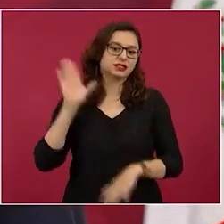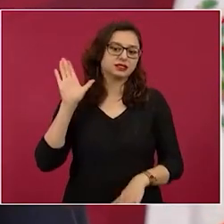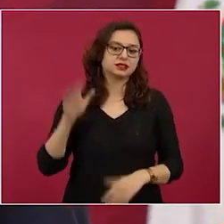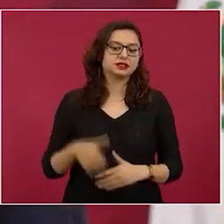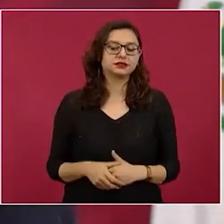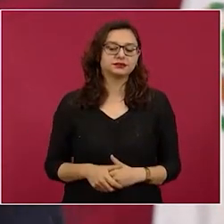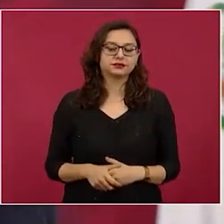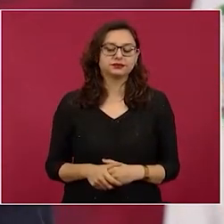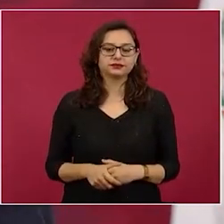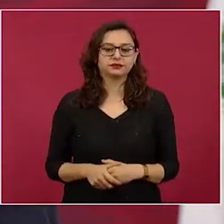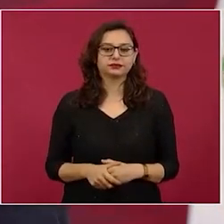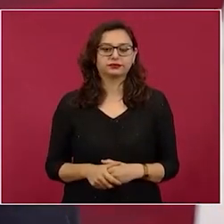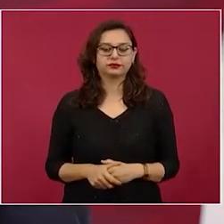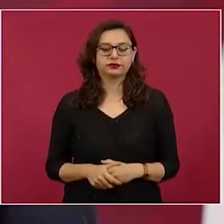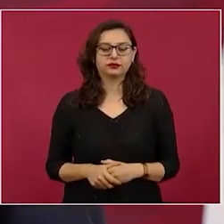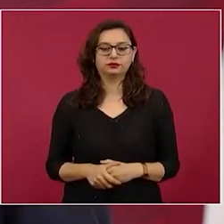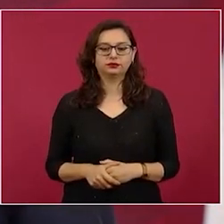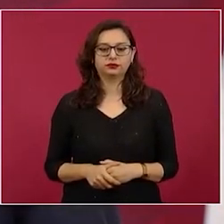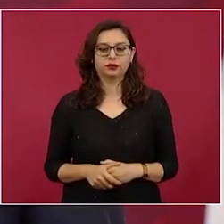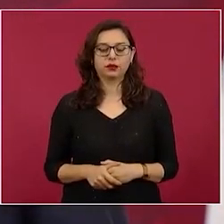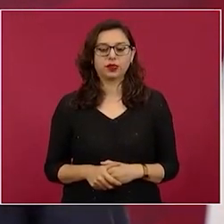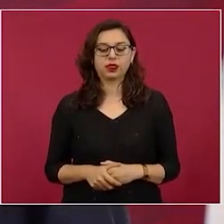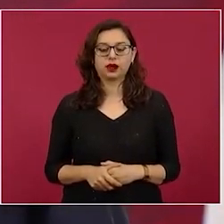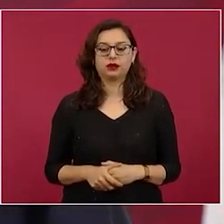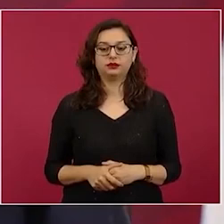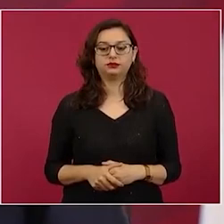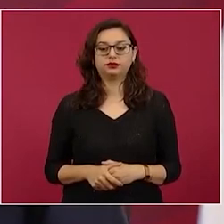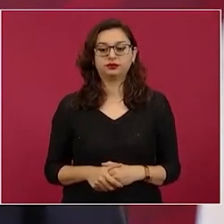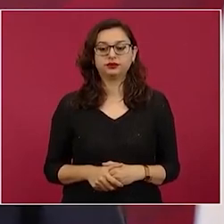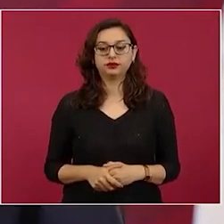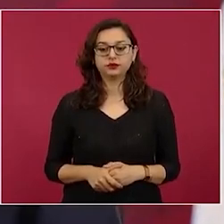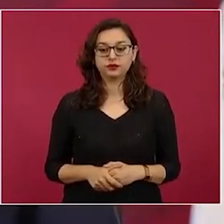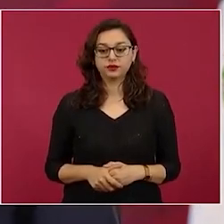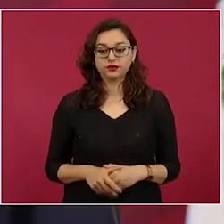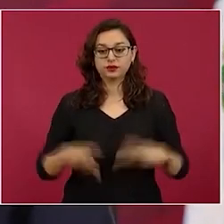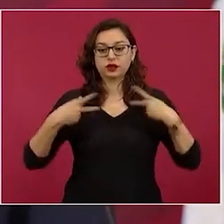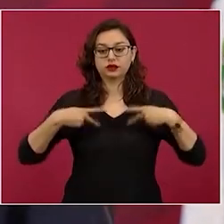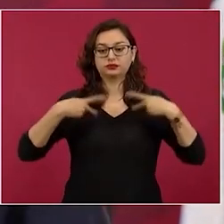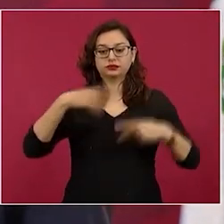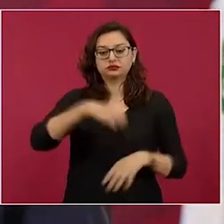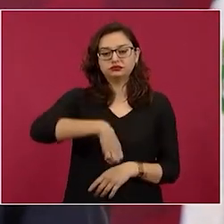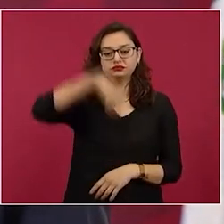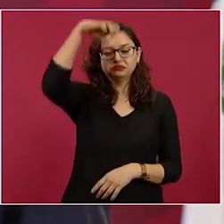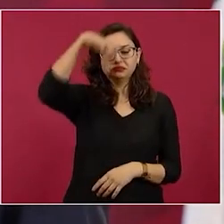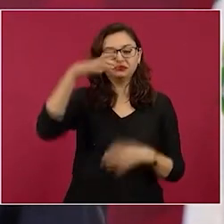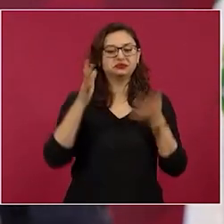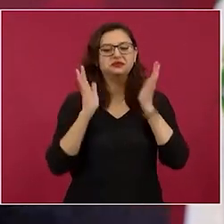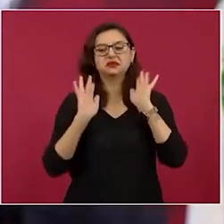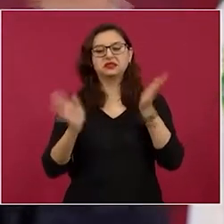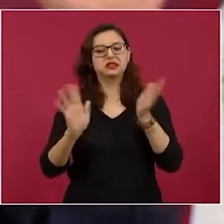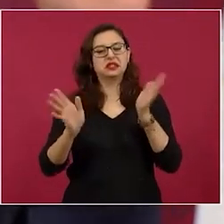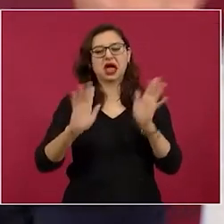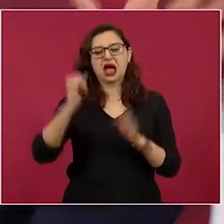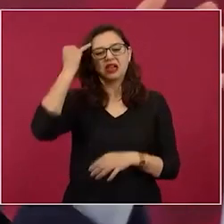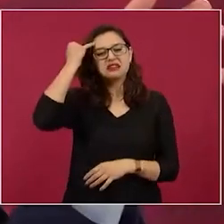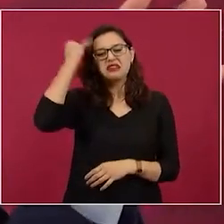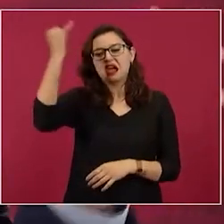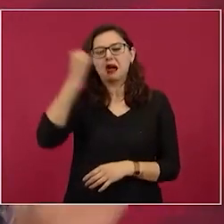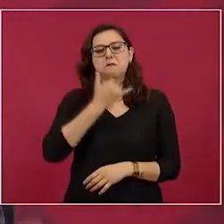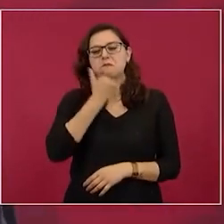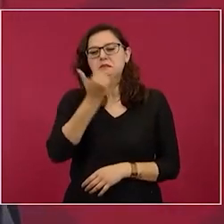este no está prejuiciado está más abierto